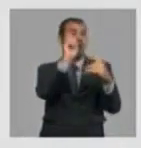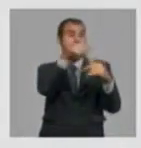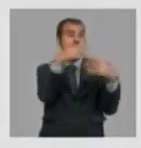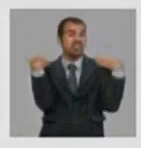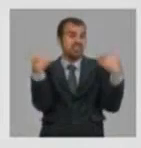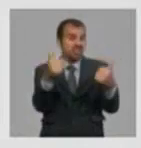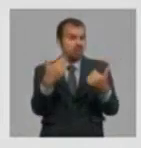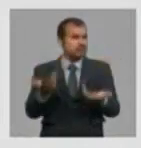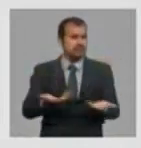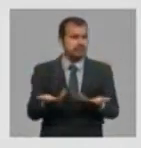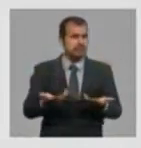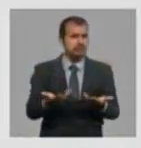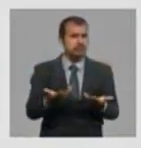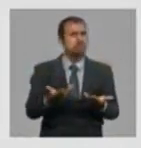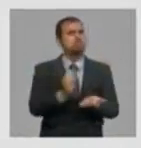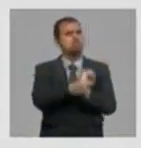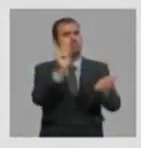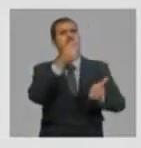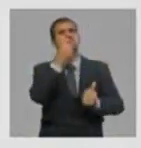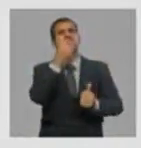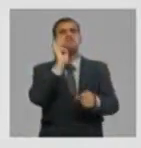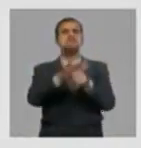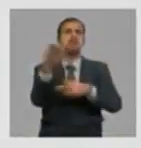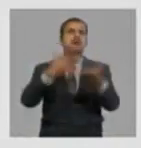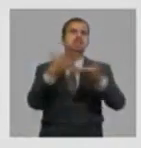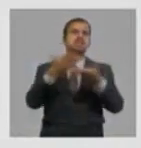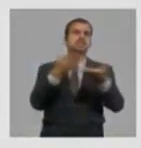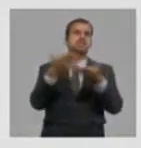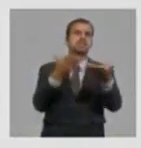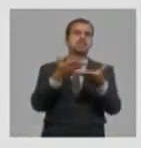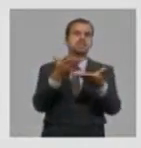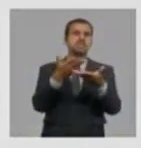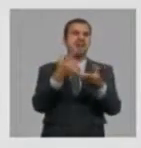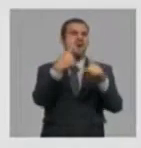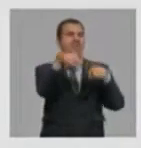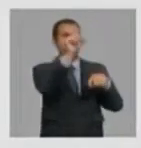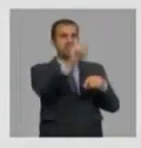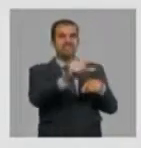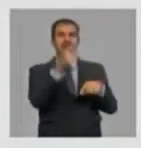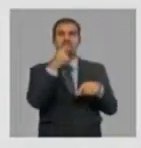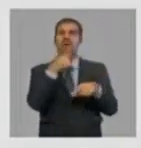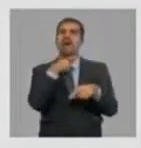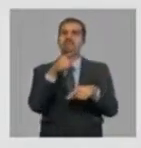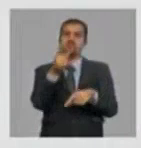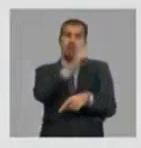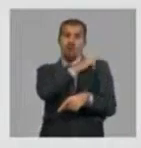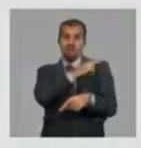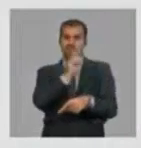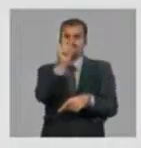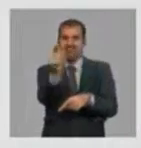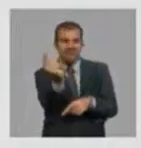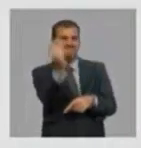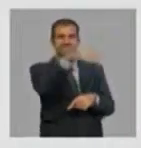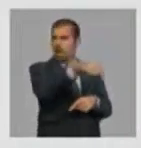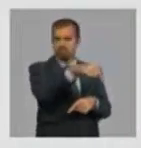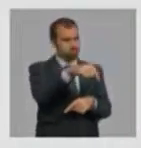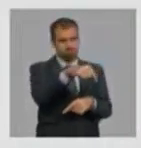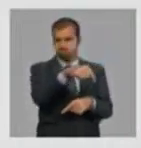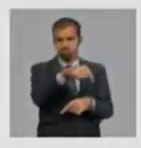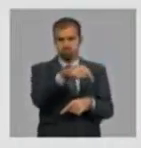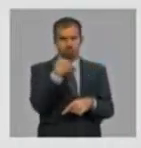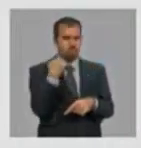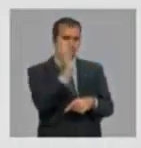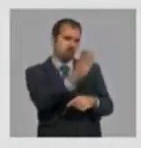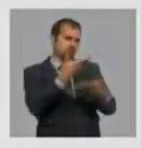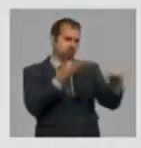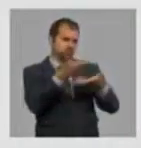son libres de poder establecer negociaciones de manera directa. O no solamente la importación directa y la importación directa,